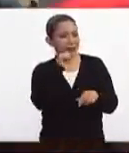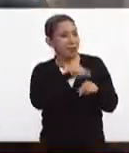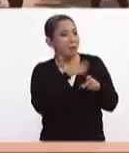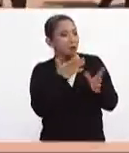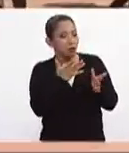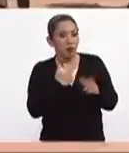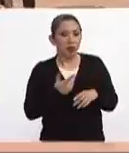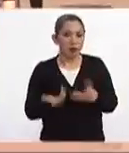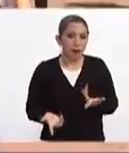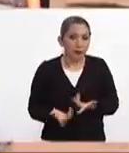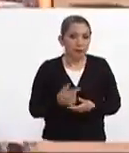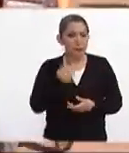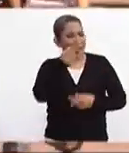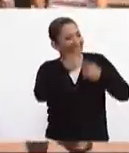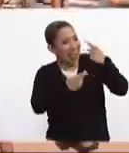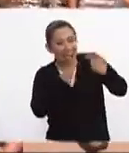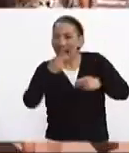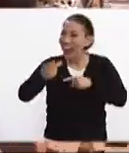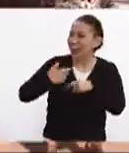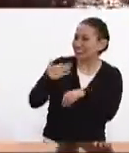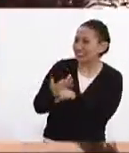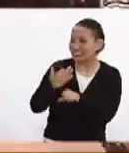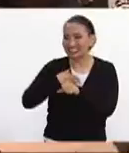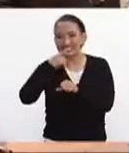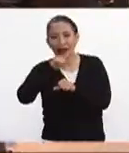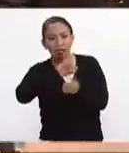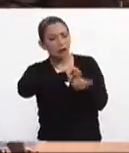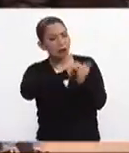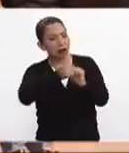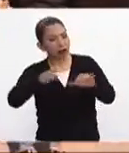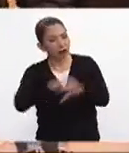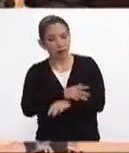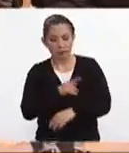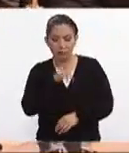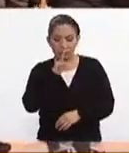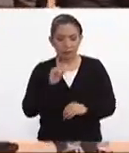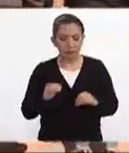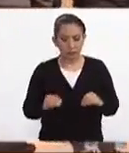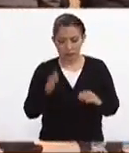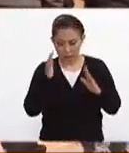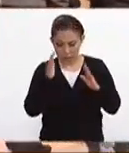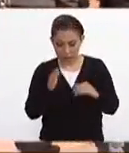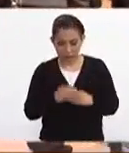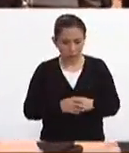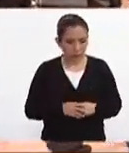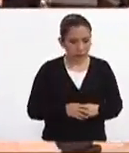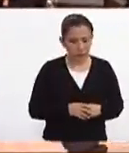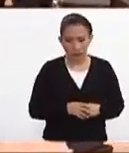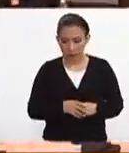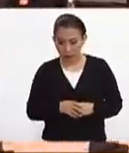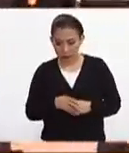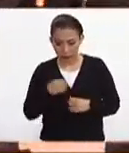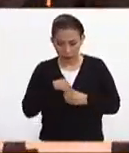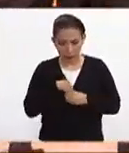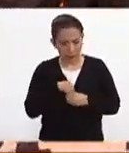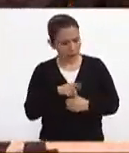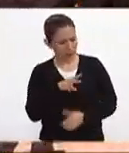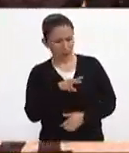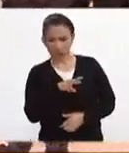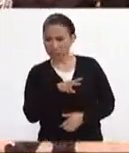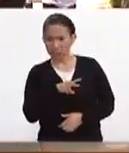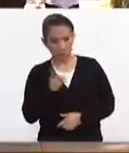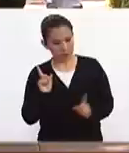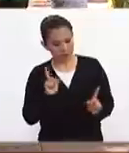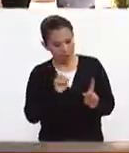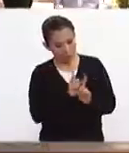muy extrovertida y que habla mucho y hace muchos chistes y de pronto la vemos como muy introvertida muy dentro muy contenida pues hay que